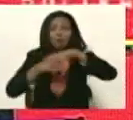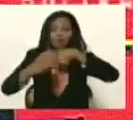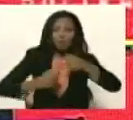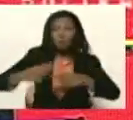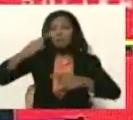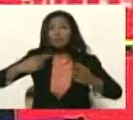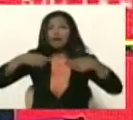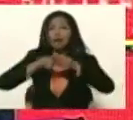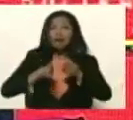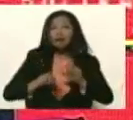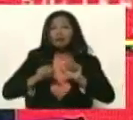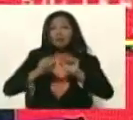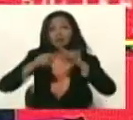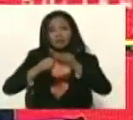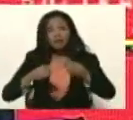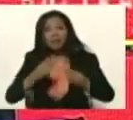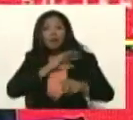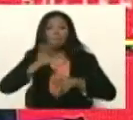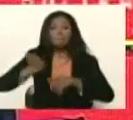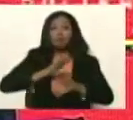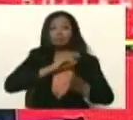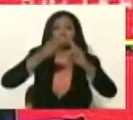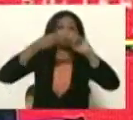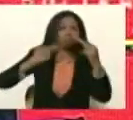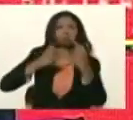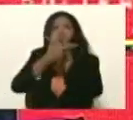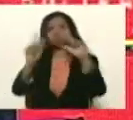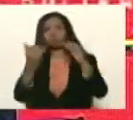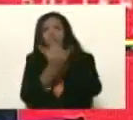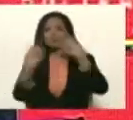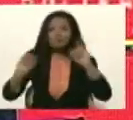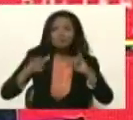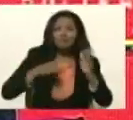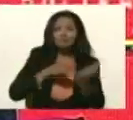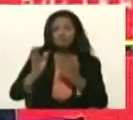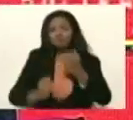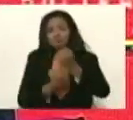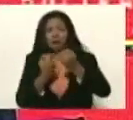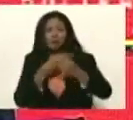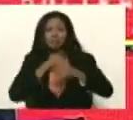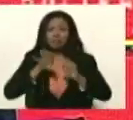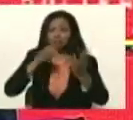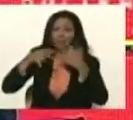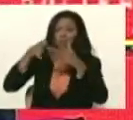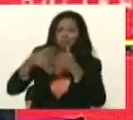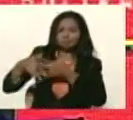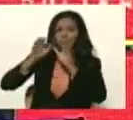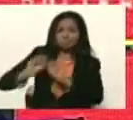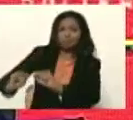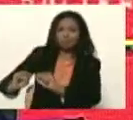bolivariana, de mantener la patria, en paz, libre, independiente, soberana, del imperialismo,